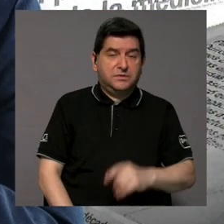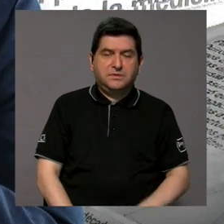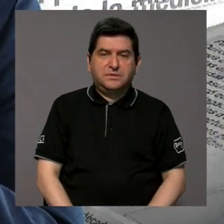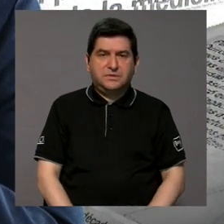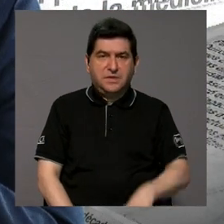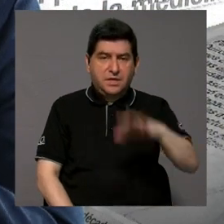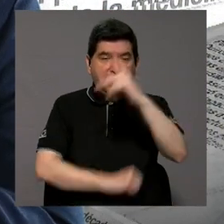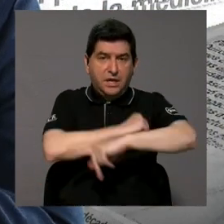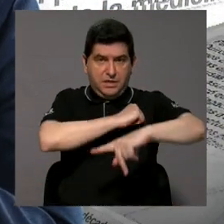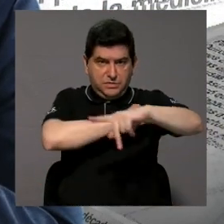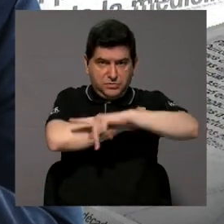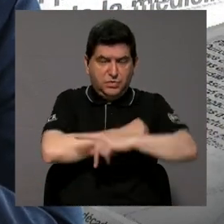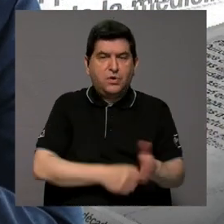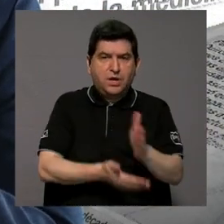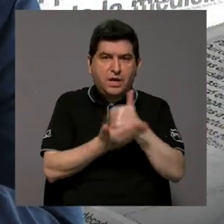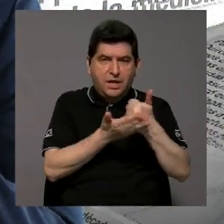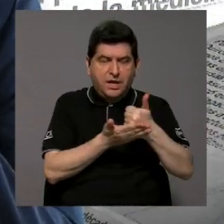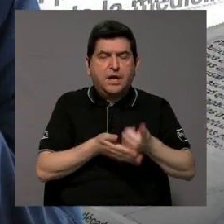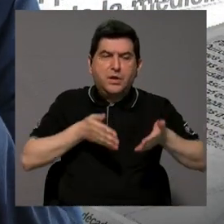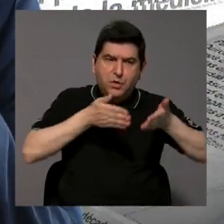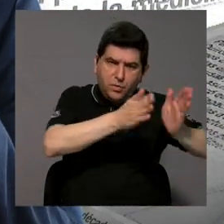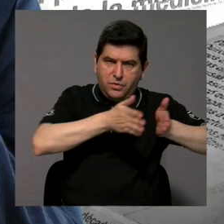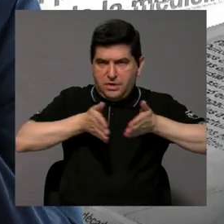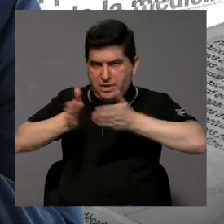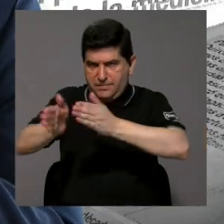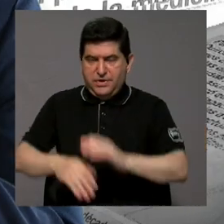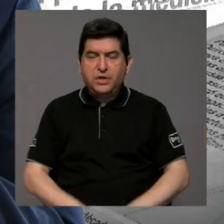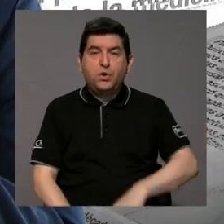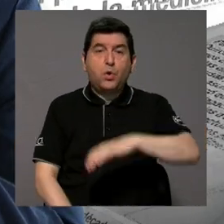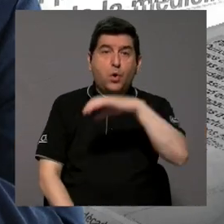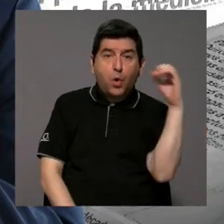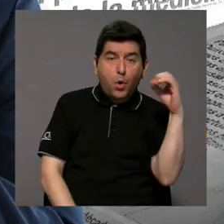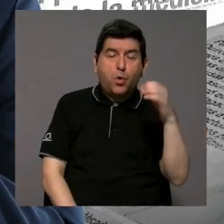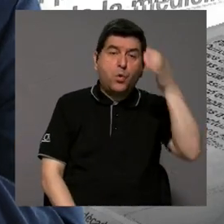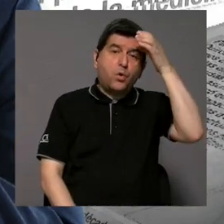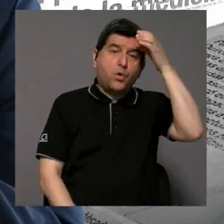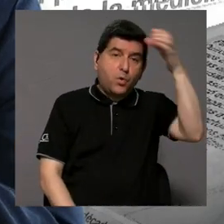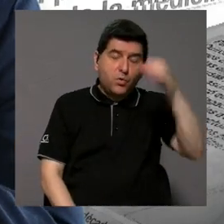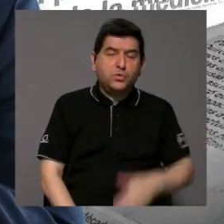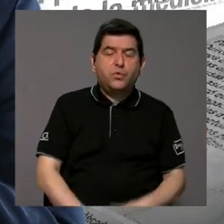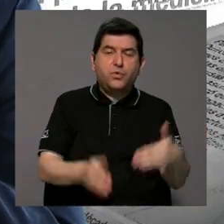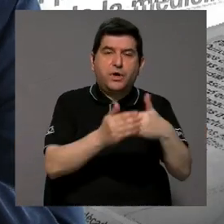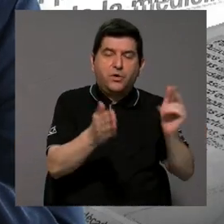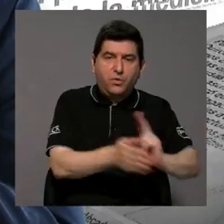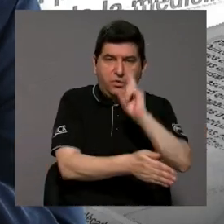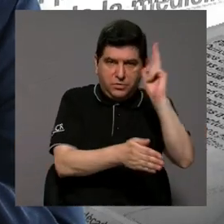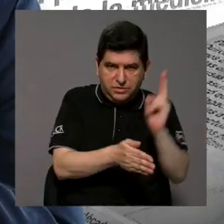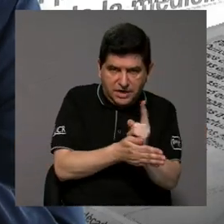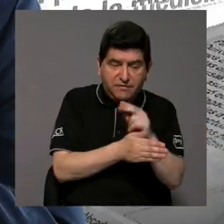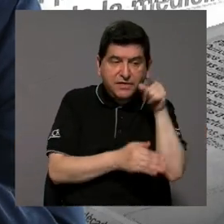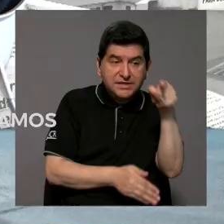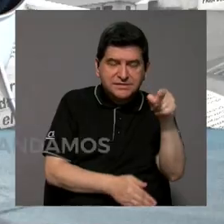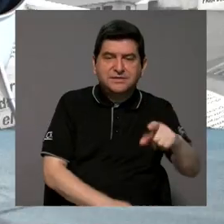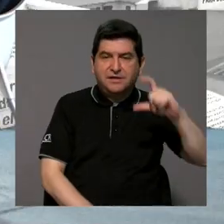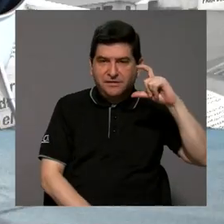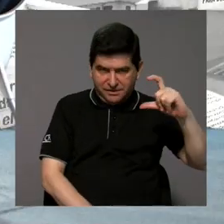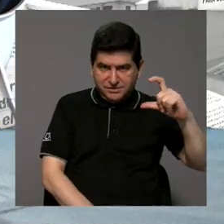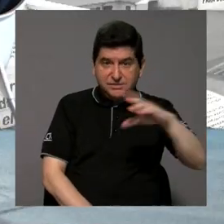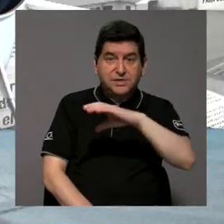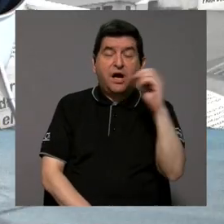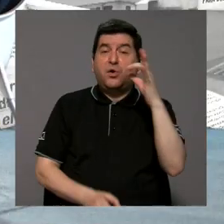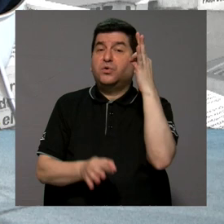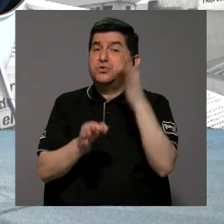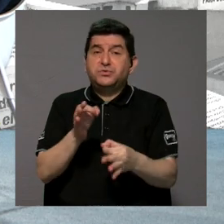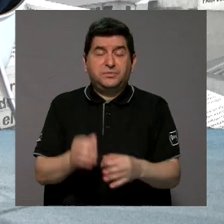a nivel de país alguno de los caminos. O buscar una cultura de reutilización en esas baterías o